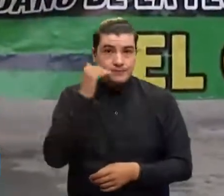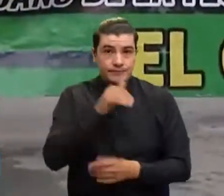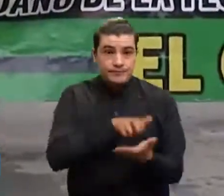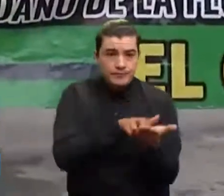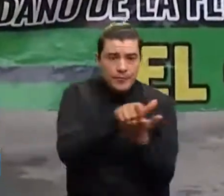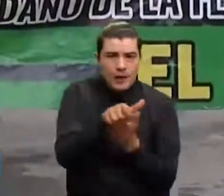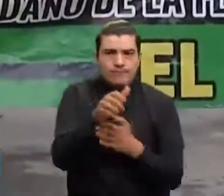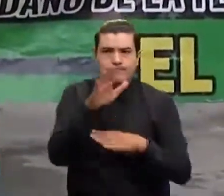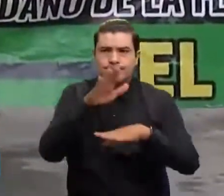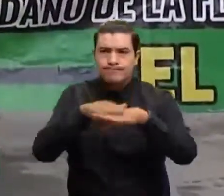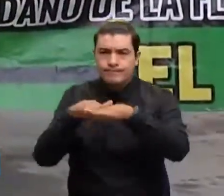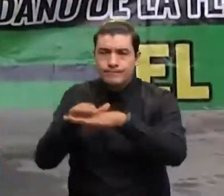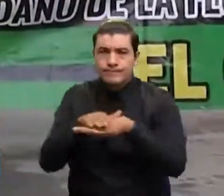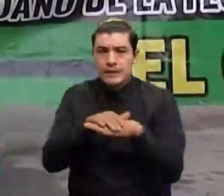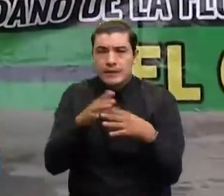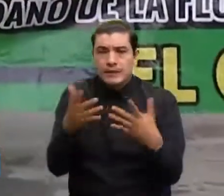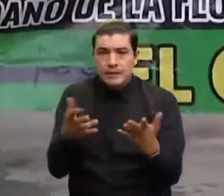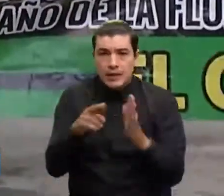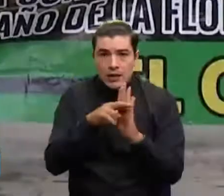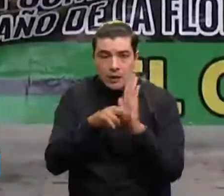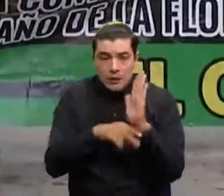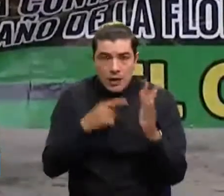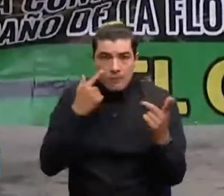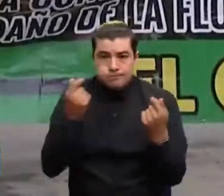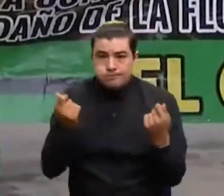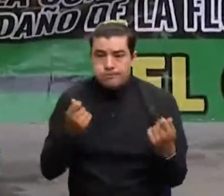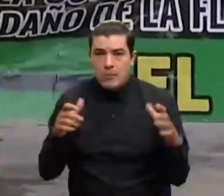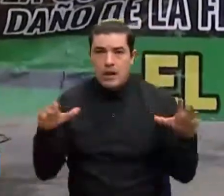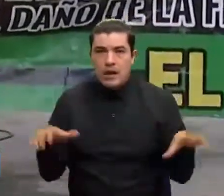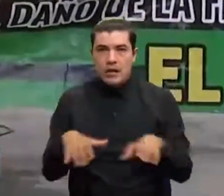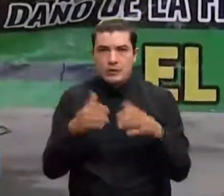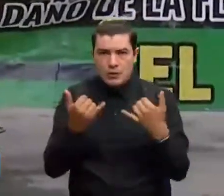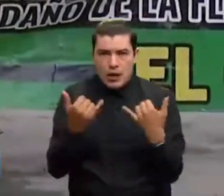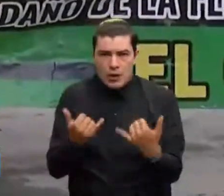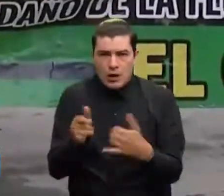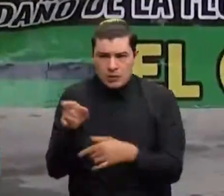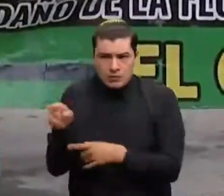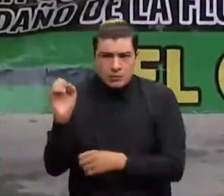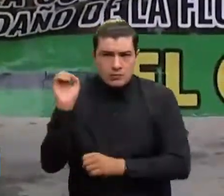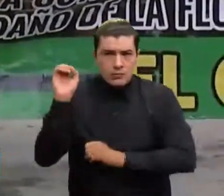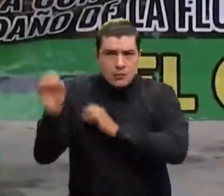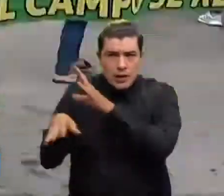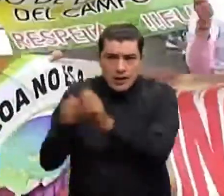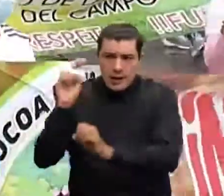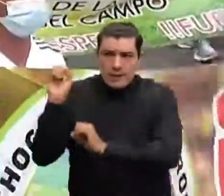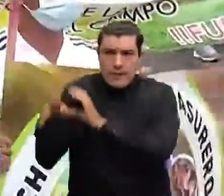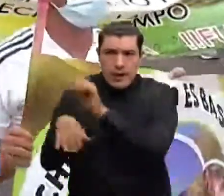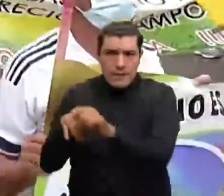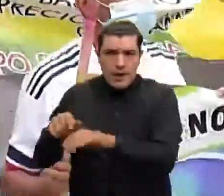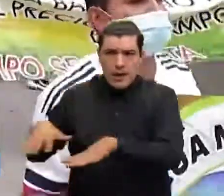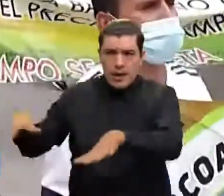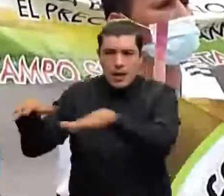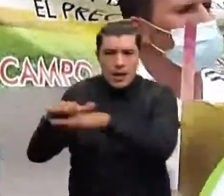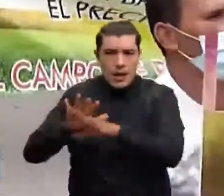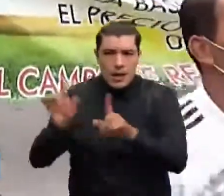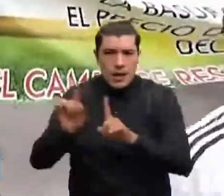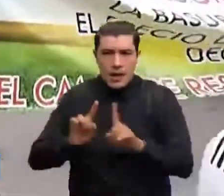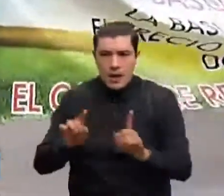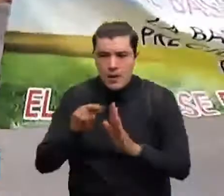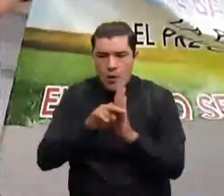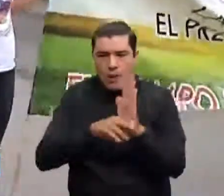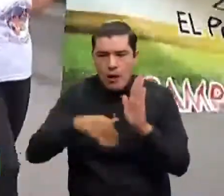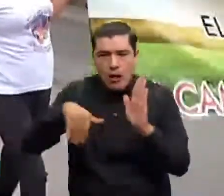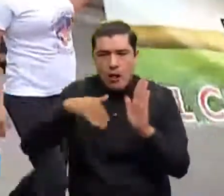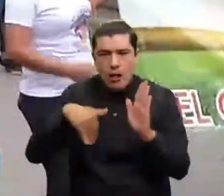que existen unas medidas cautelares que en este momento no permiten llevar basuras a esta zona, a Chocoa,